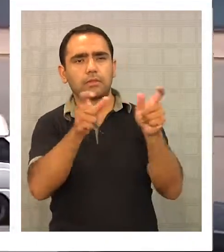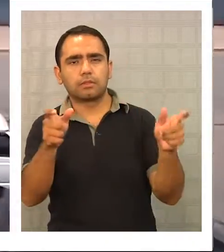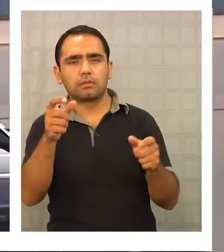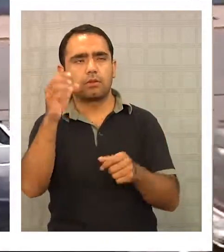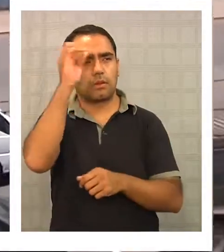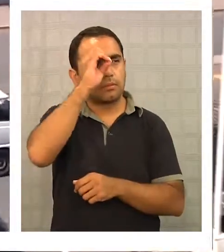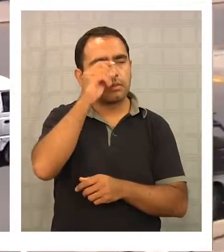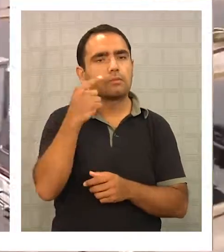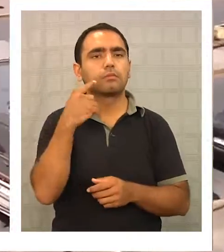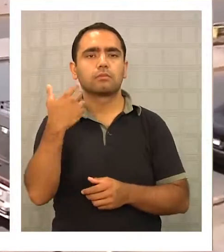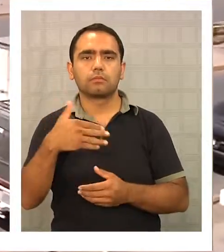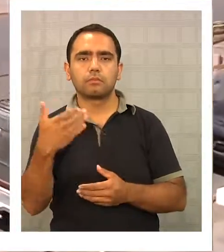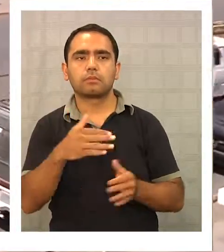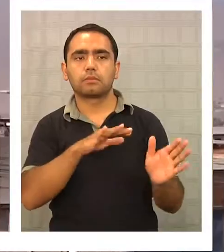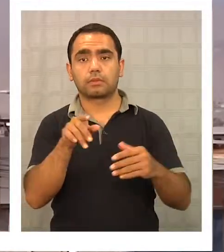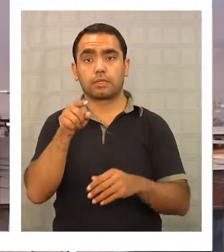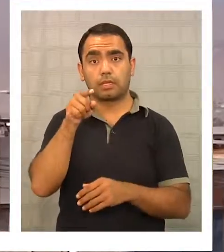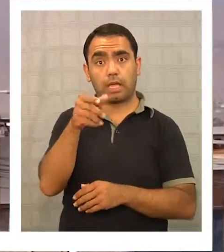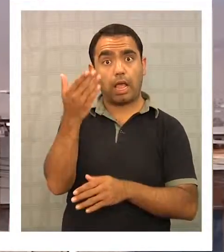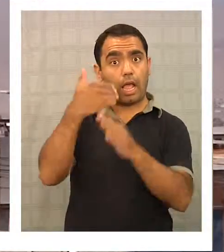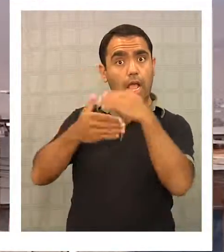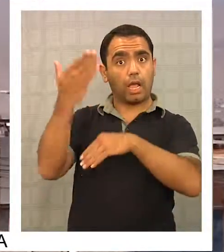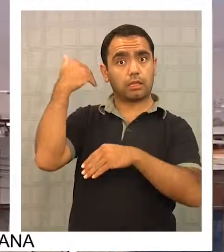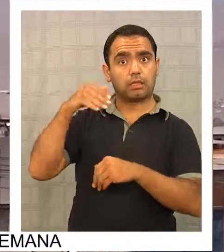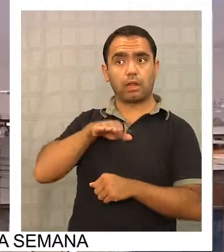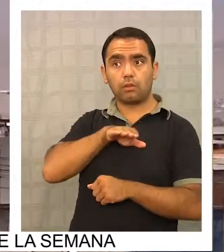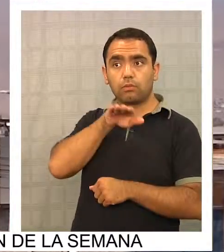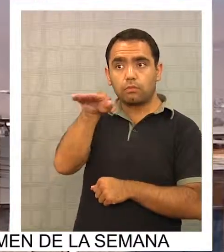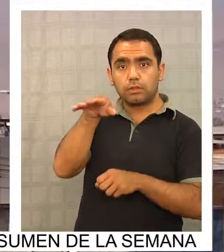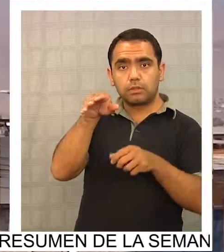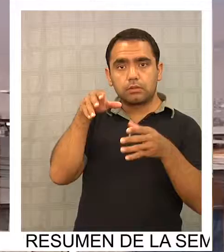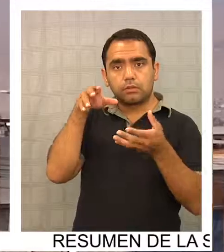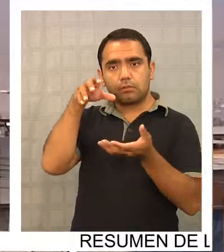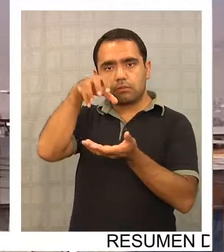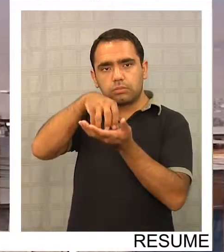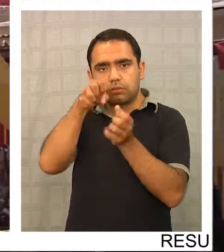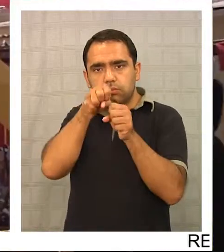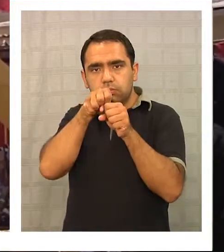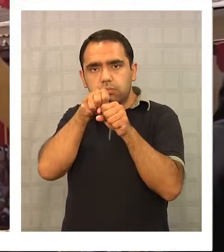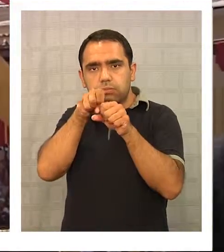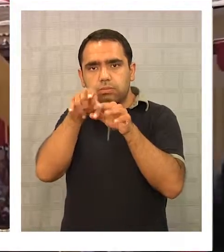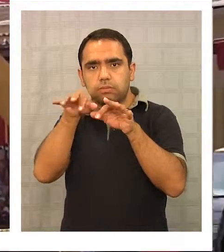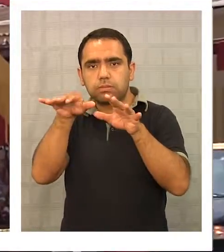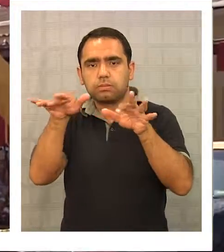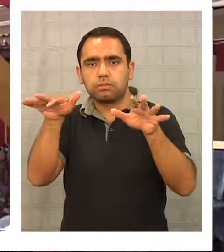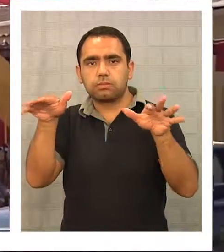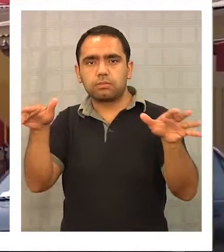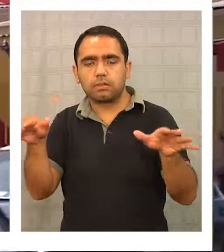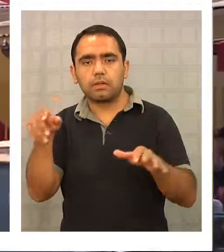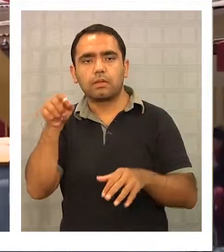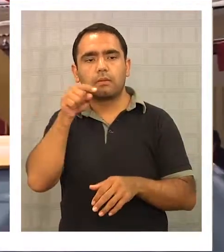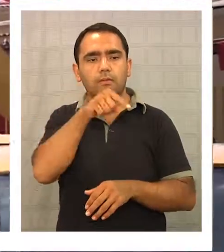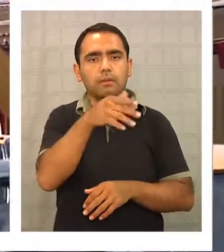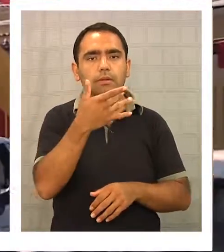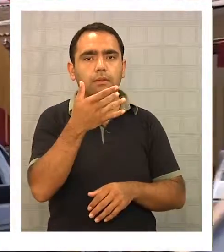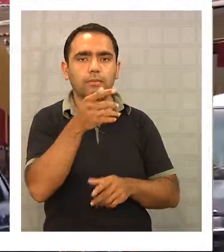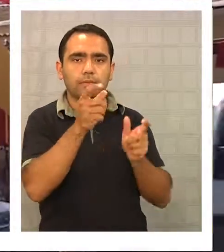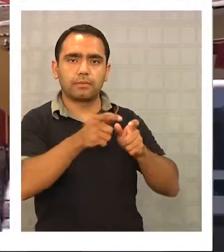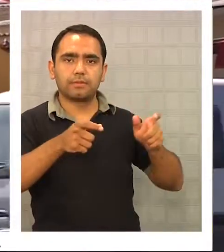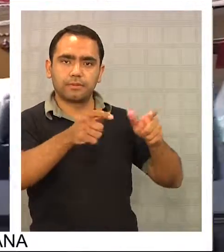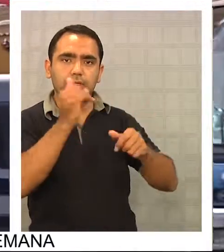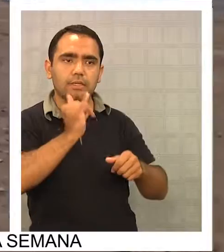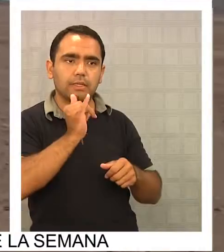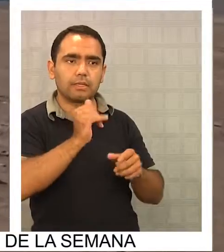En aquel periodo Alto Hospicio comenzaba a boblarse, como consecuencia de desalojos en Iquique y la llegada de personas de otras